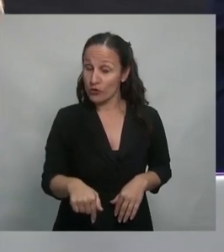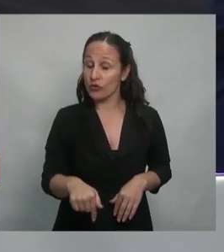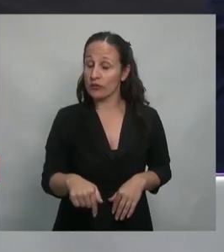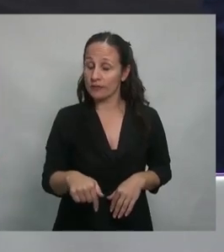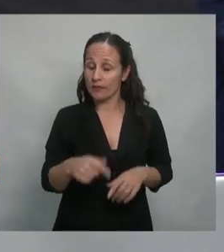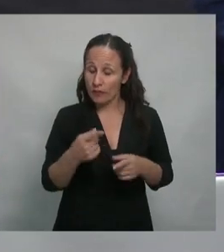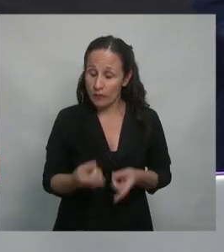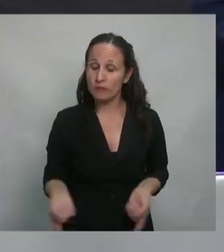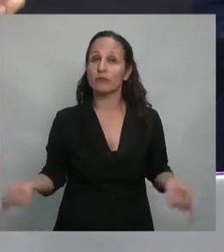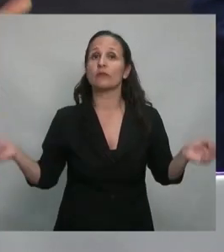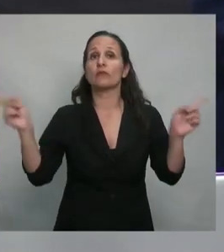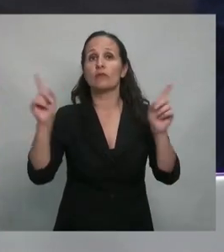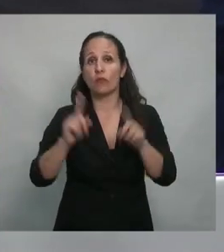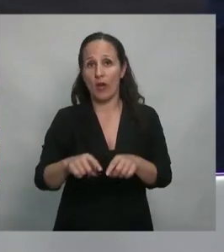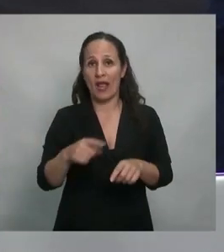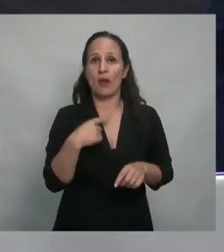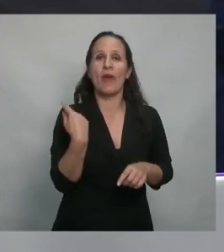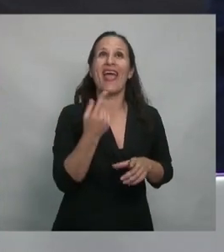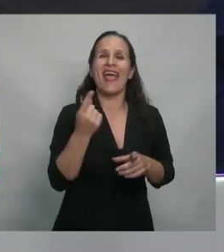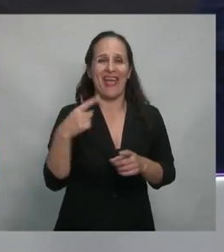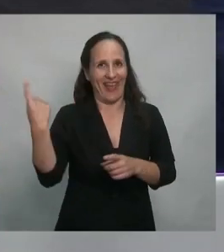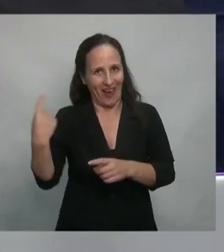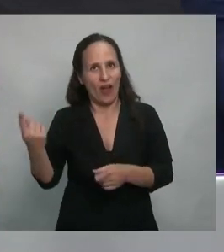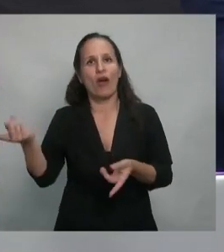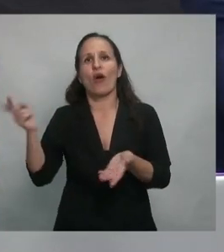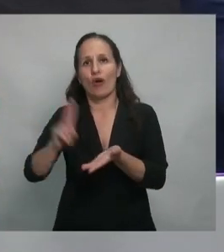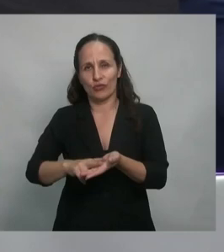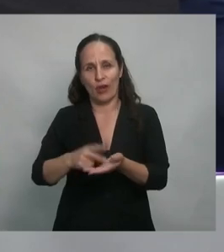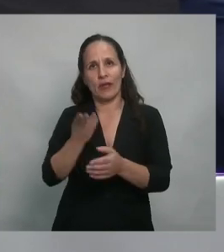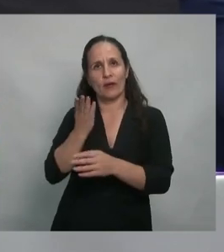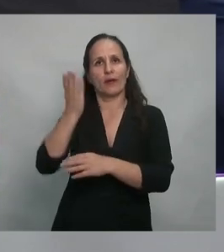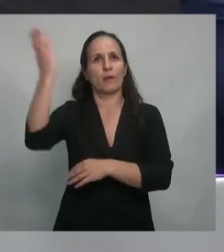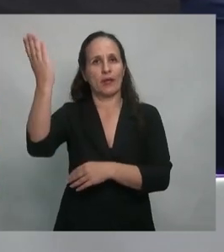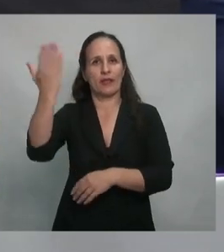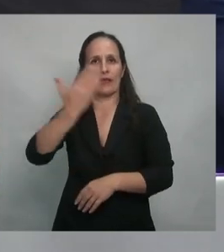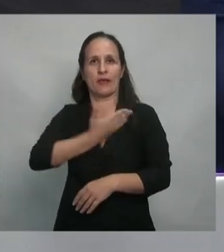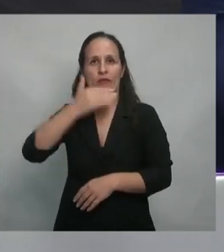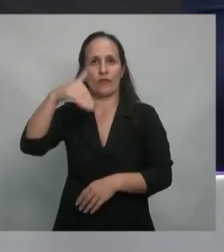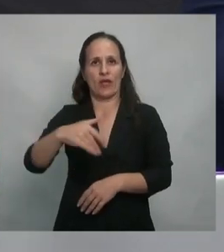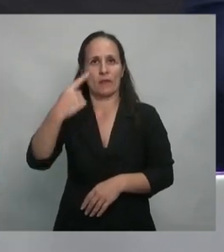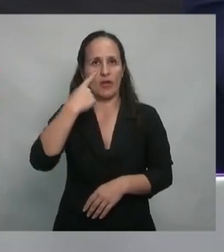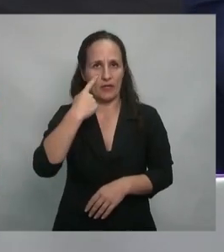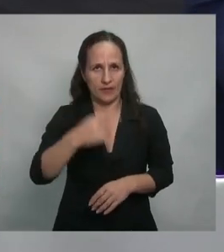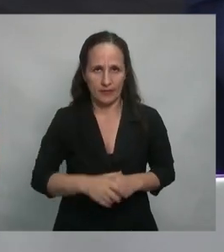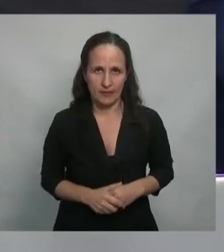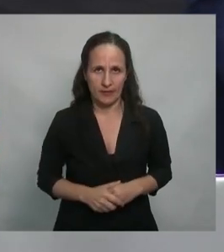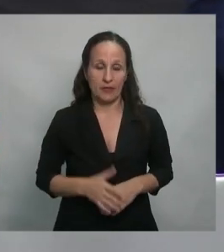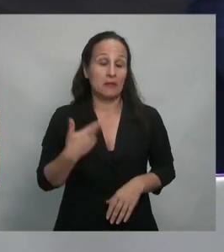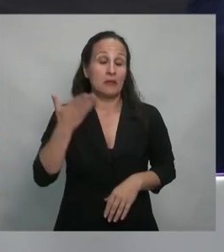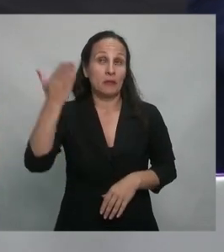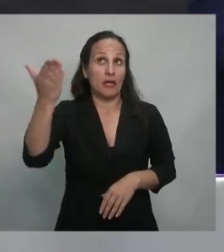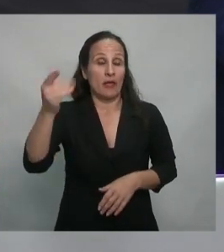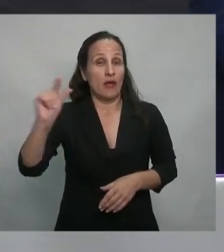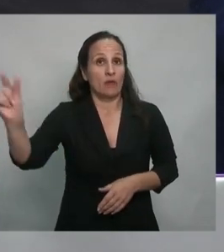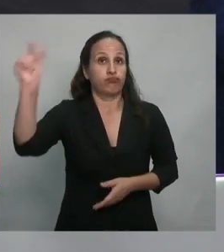vuelto, han vuelto en realidad, al Fondo Monetario Internacional con un préstamo